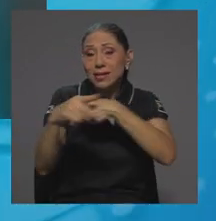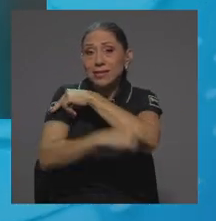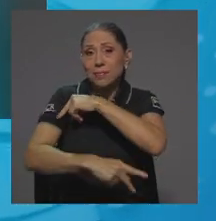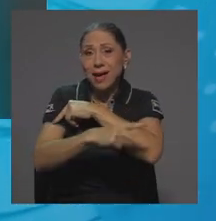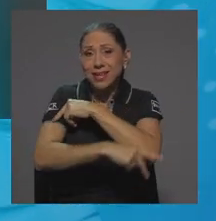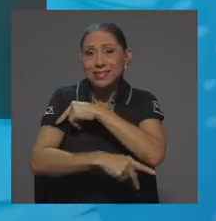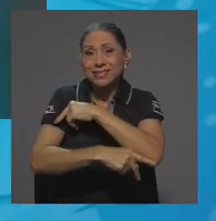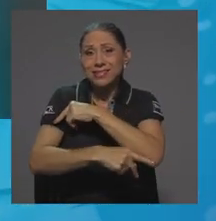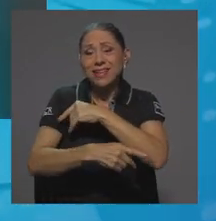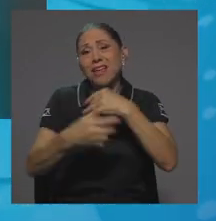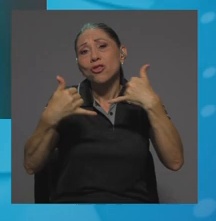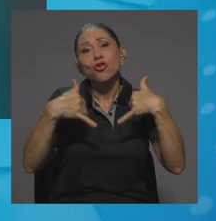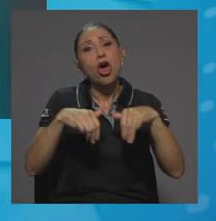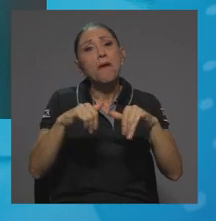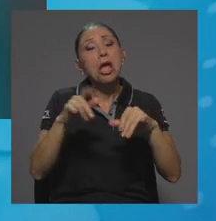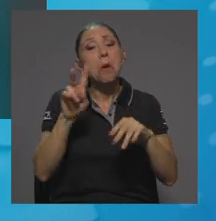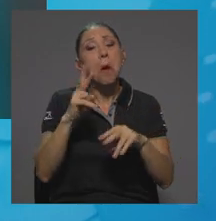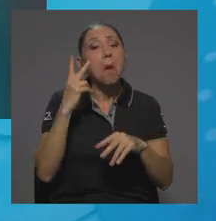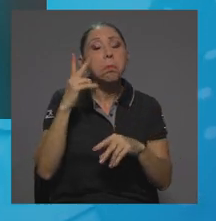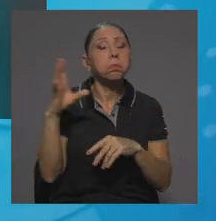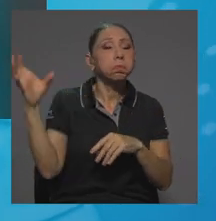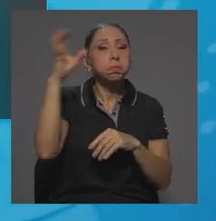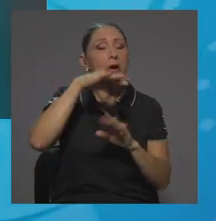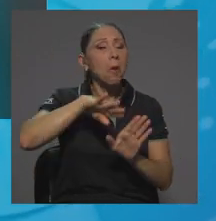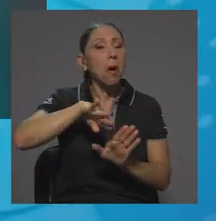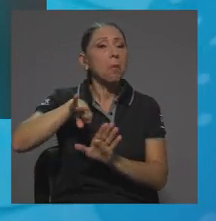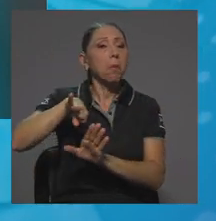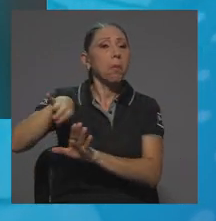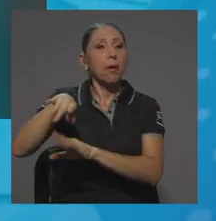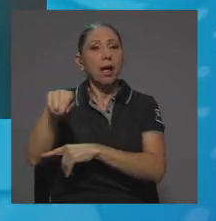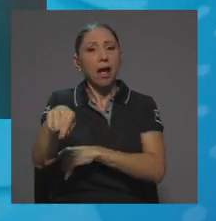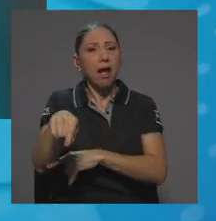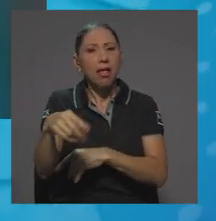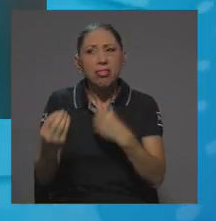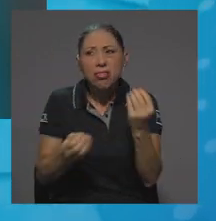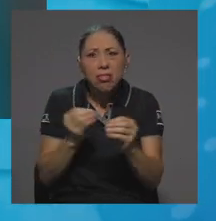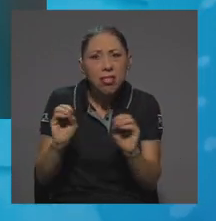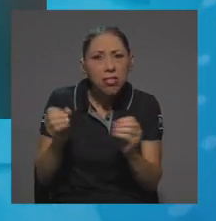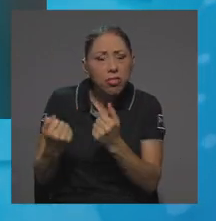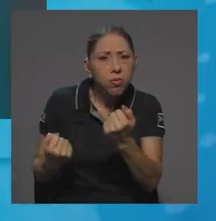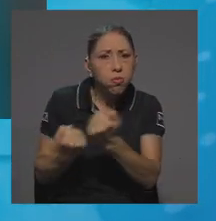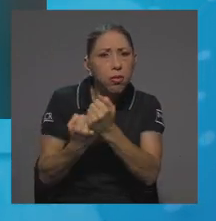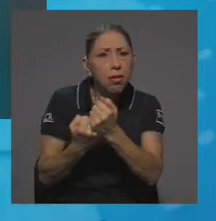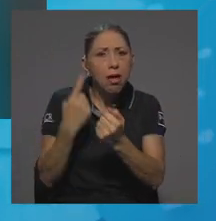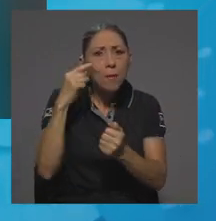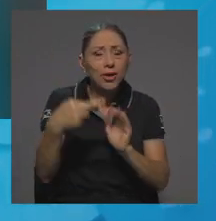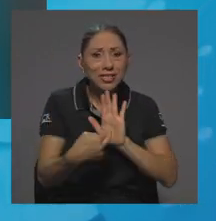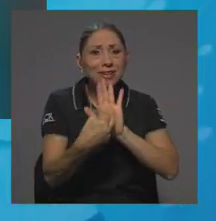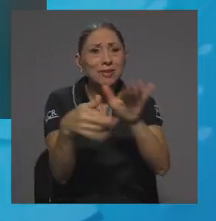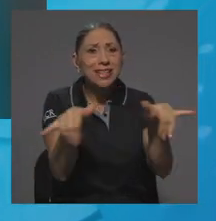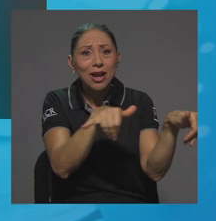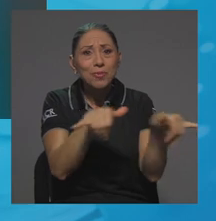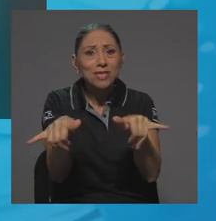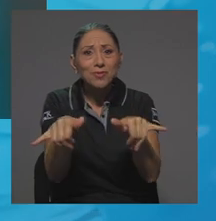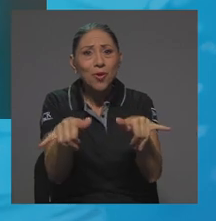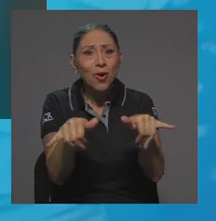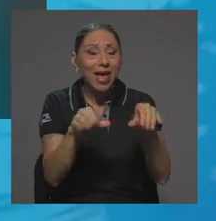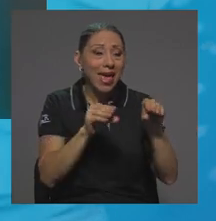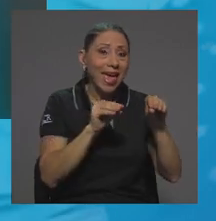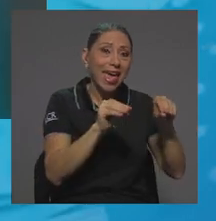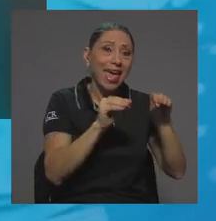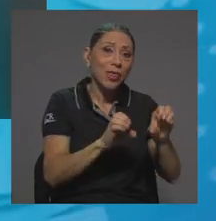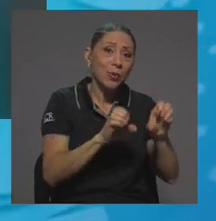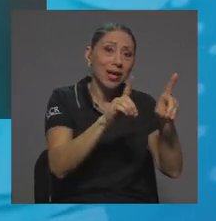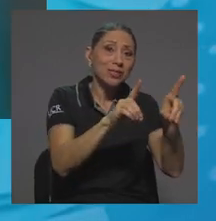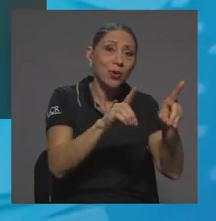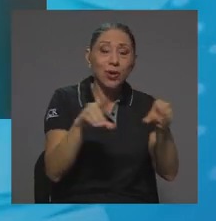se siguen dejando de lado, siguen siendo desprotegidas, tal vez, verdad, porque se representa lo mismo, tanto educación como desarrollo, en